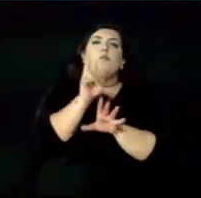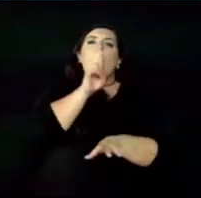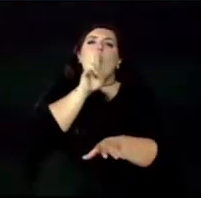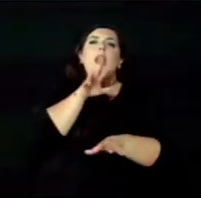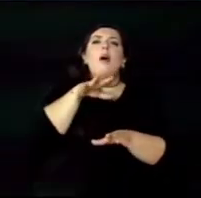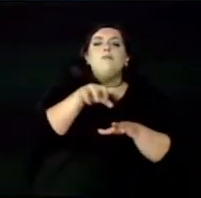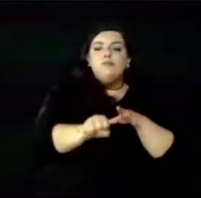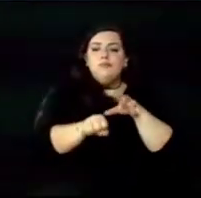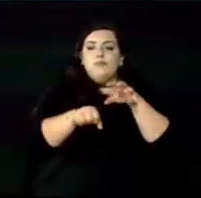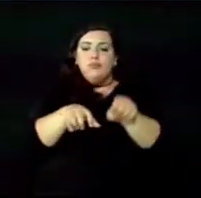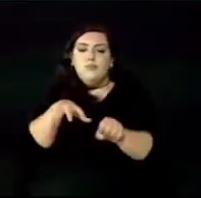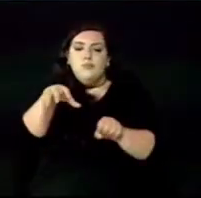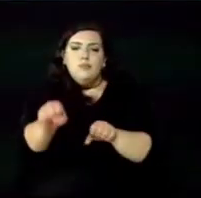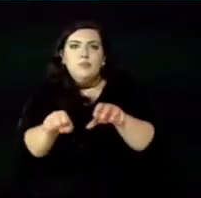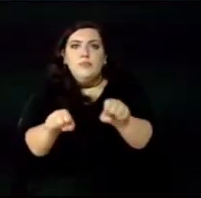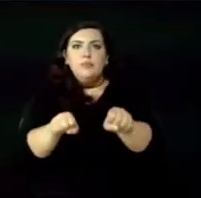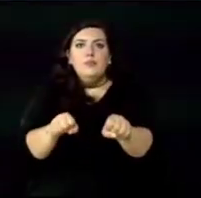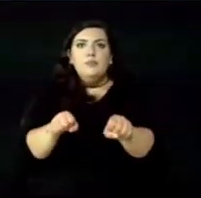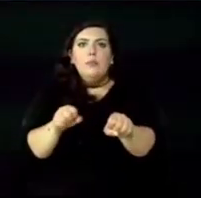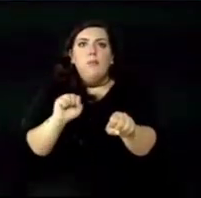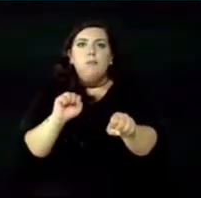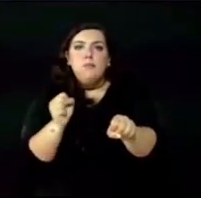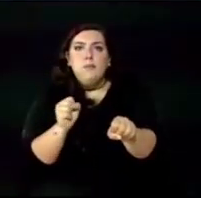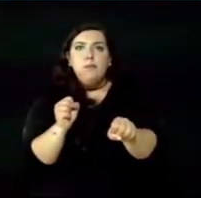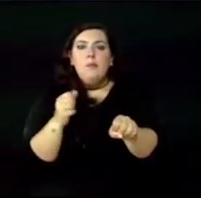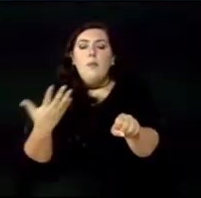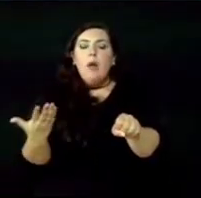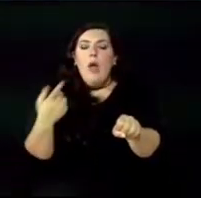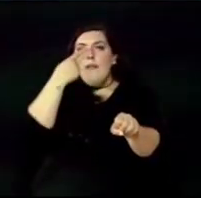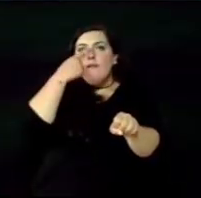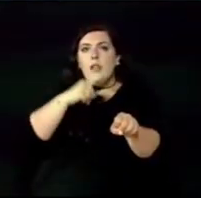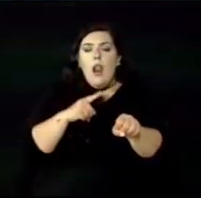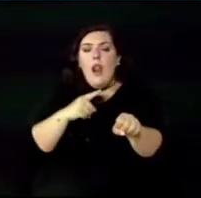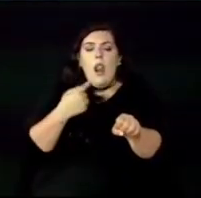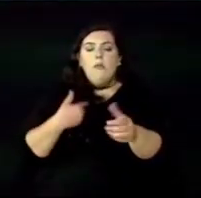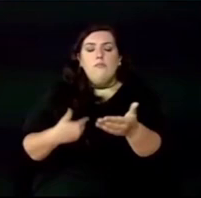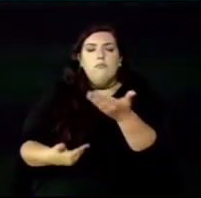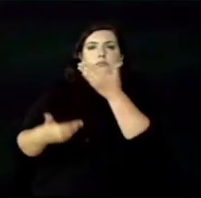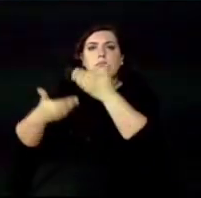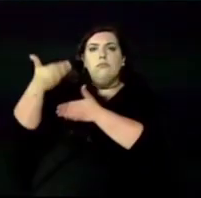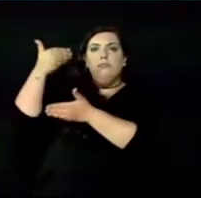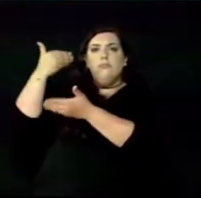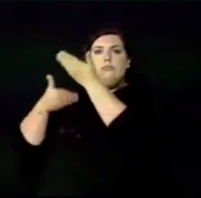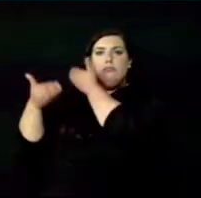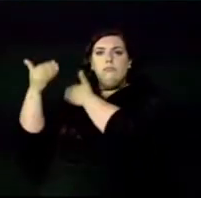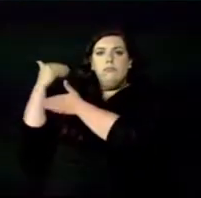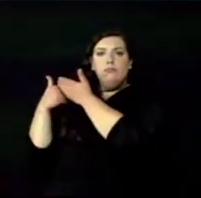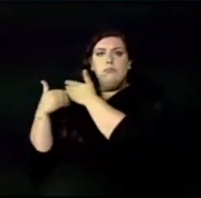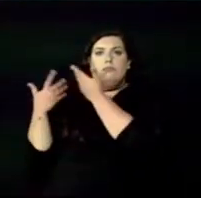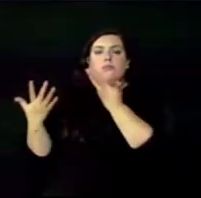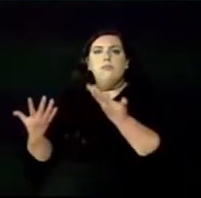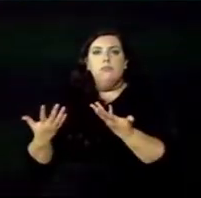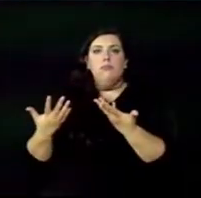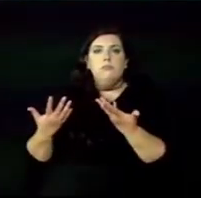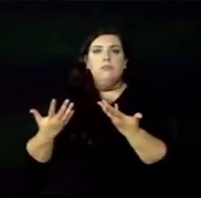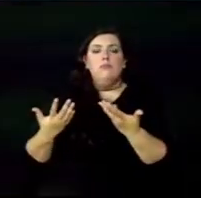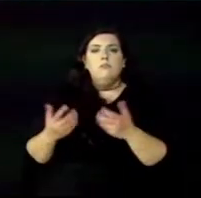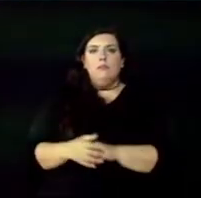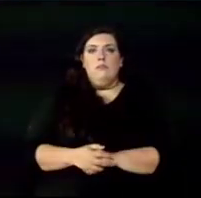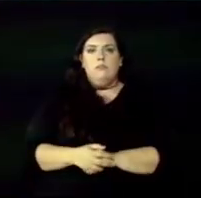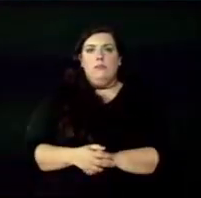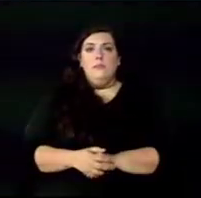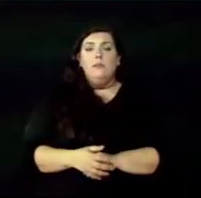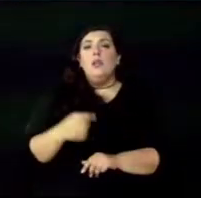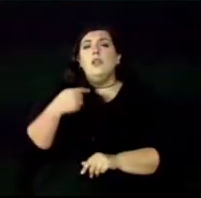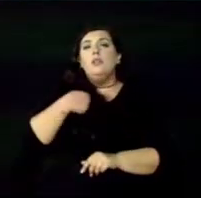completamente, pero sí habíamos logrado avances y sin embargo la salida es verdaderamente contundente y para